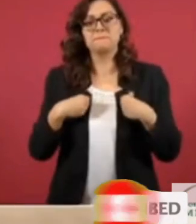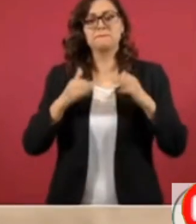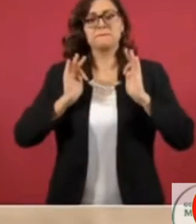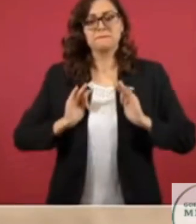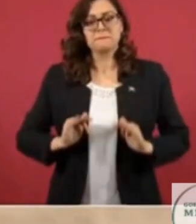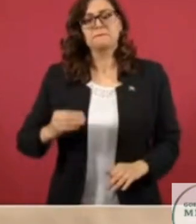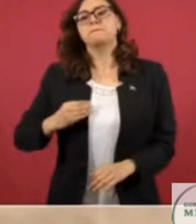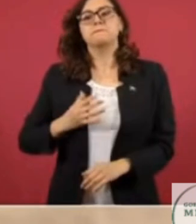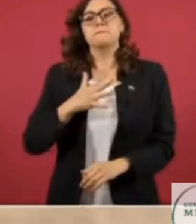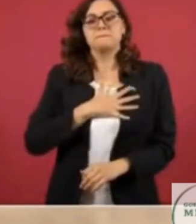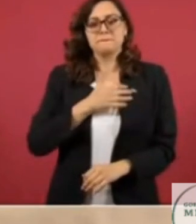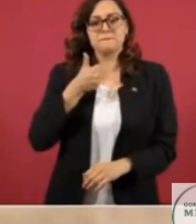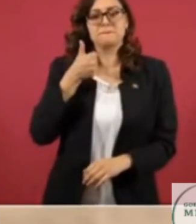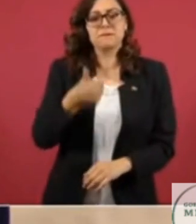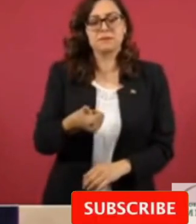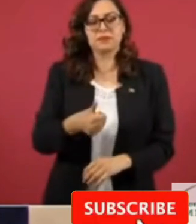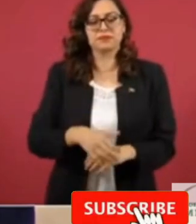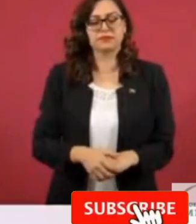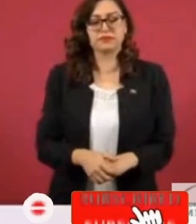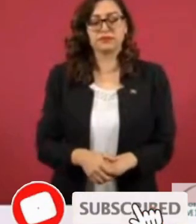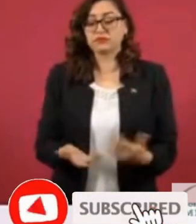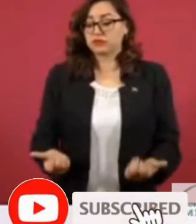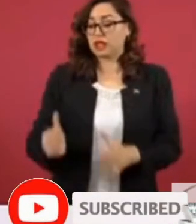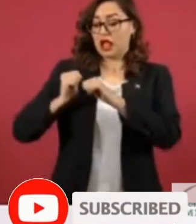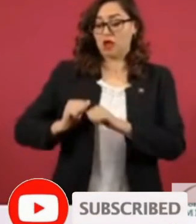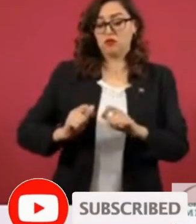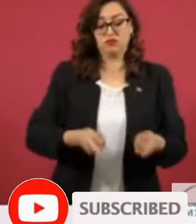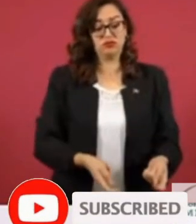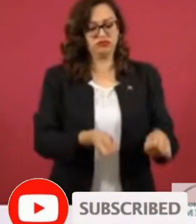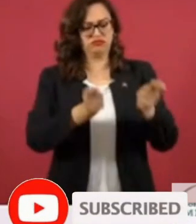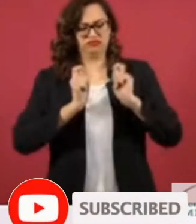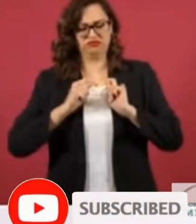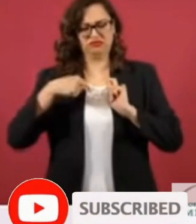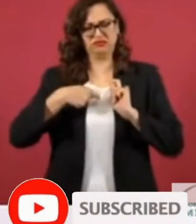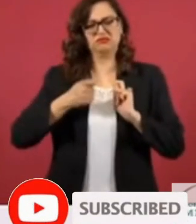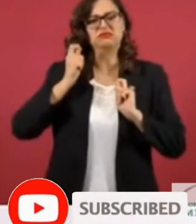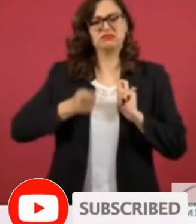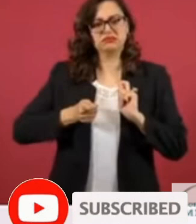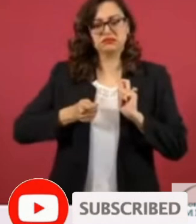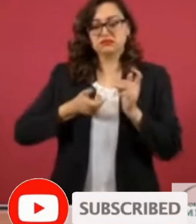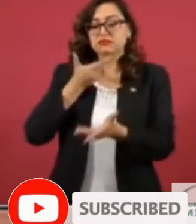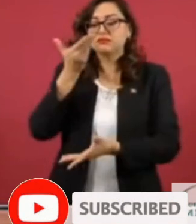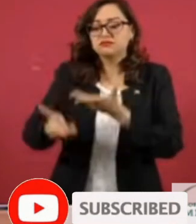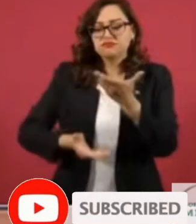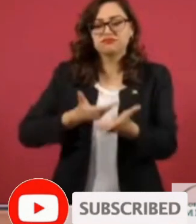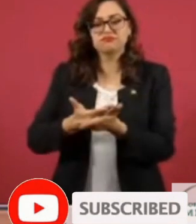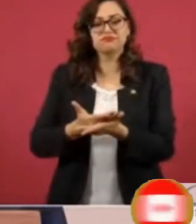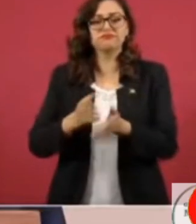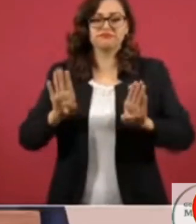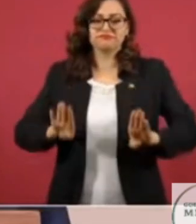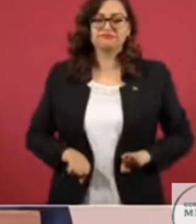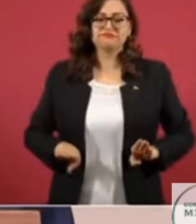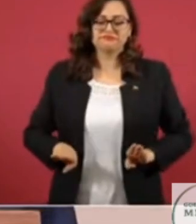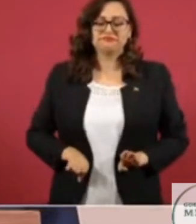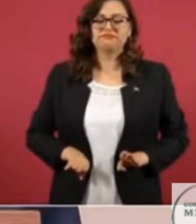sólo tiene sentido y se convierte en virtud cuando se pone al servicio de los